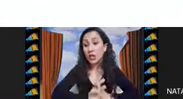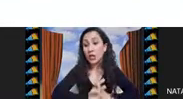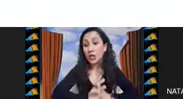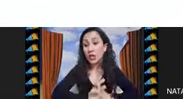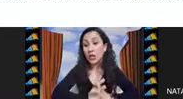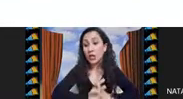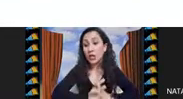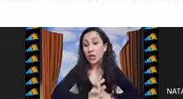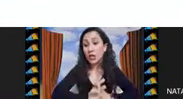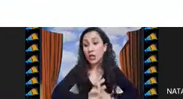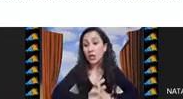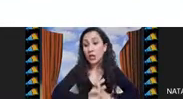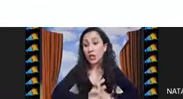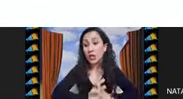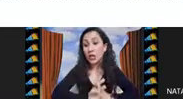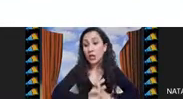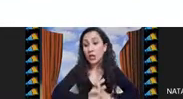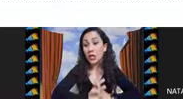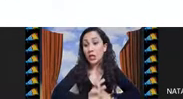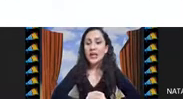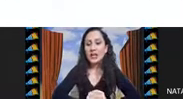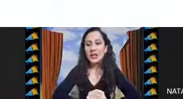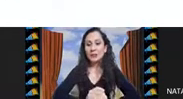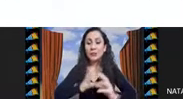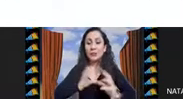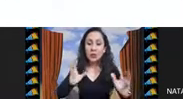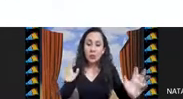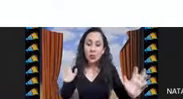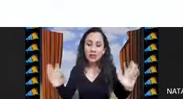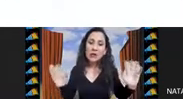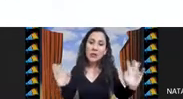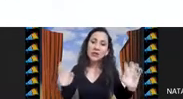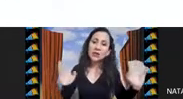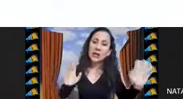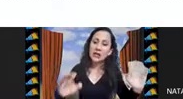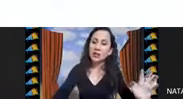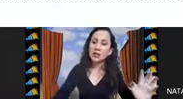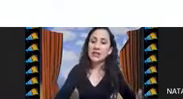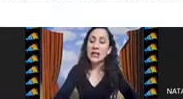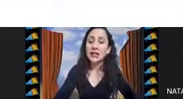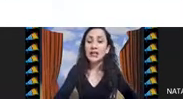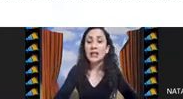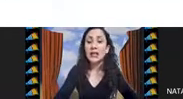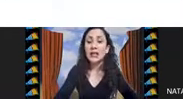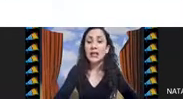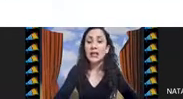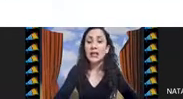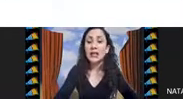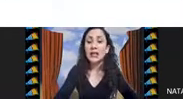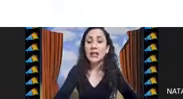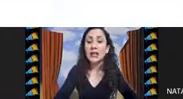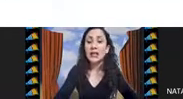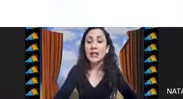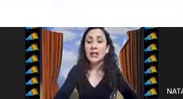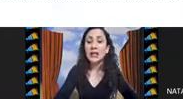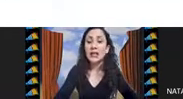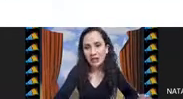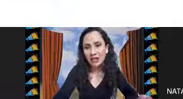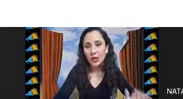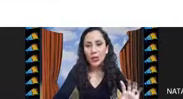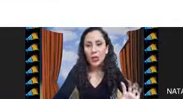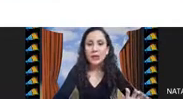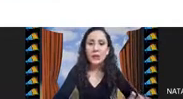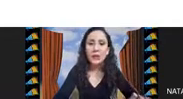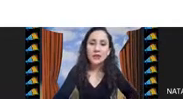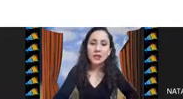es tratar de obtener un modelo que me muestre cuáles son las relaciones que existen entre esas medidas que